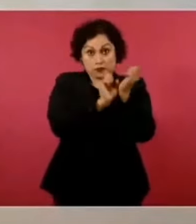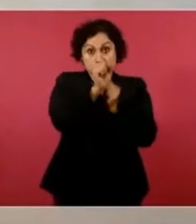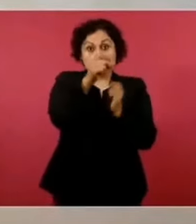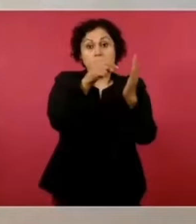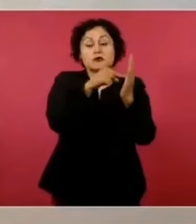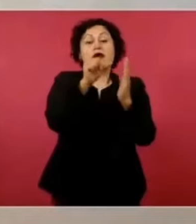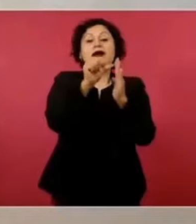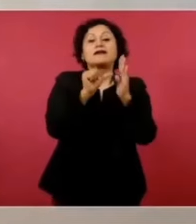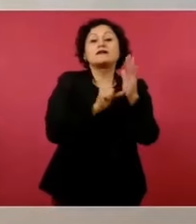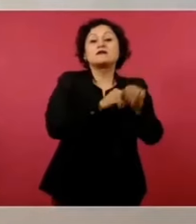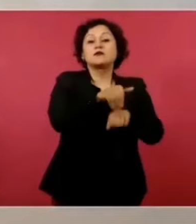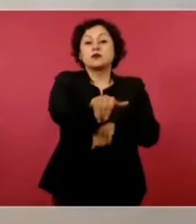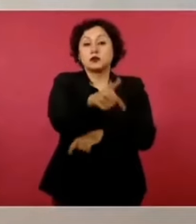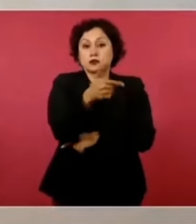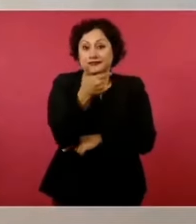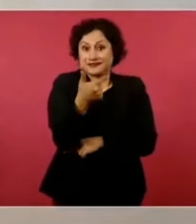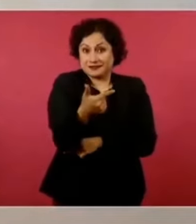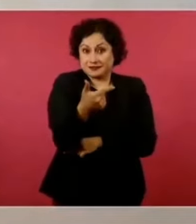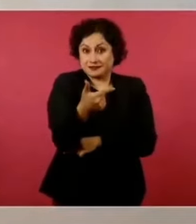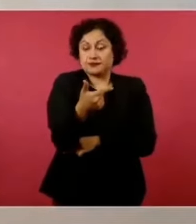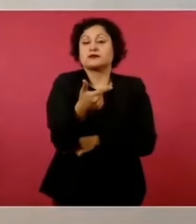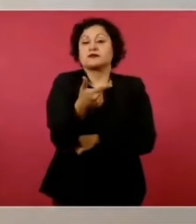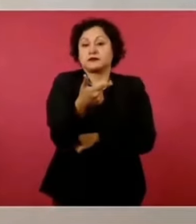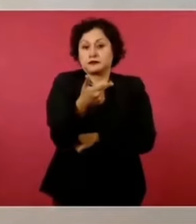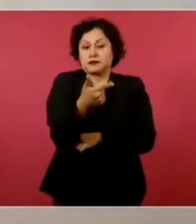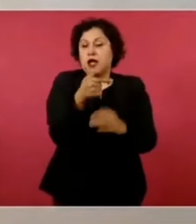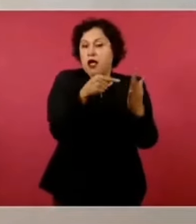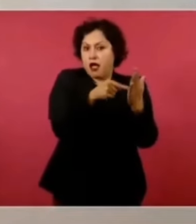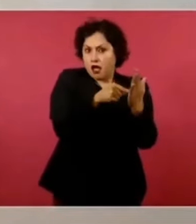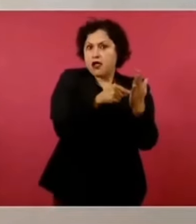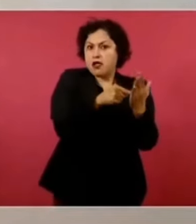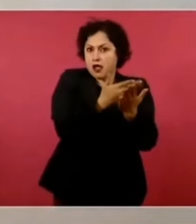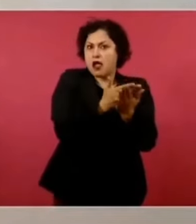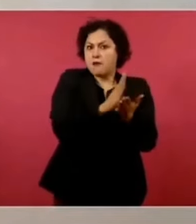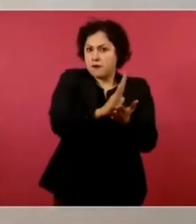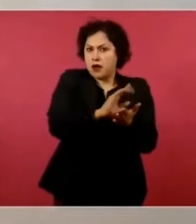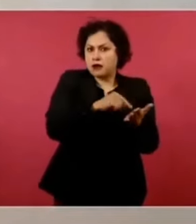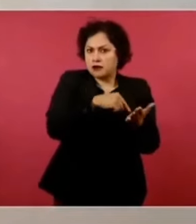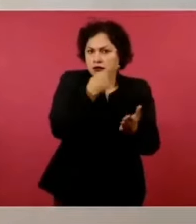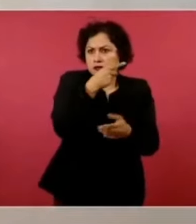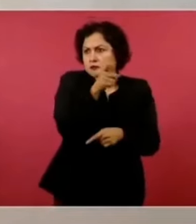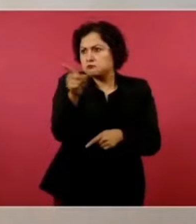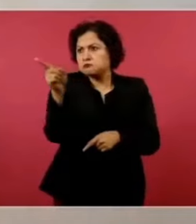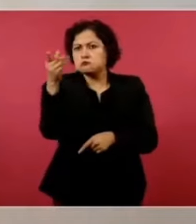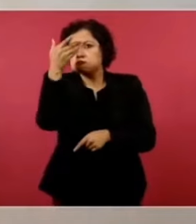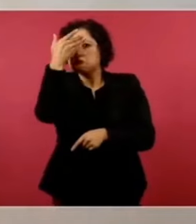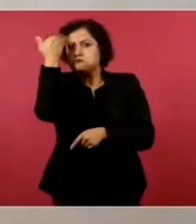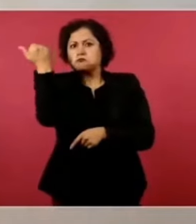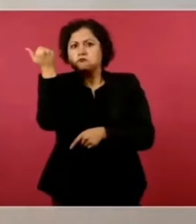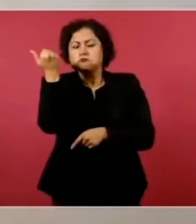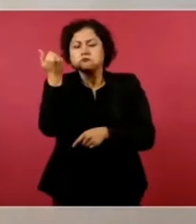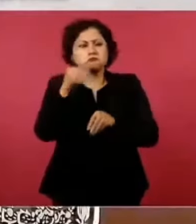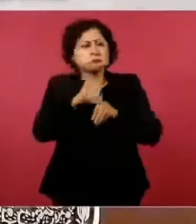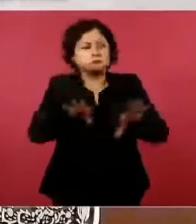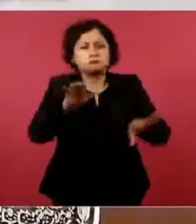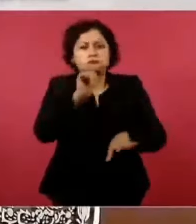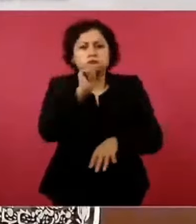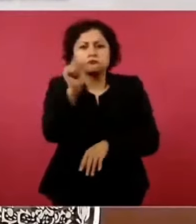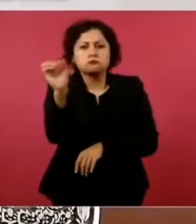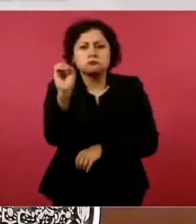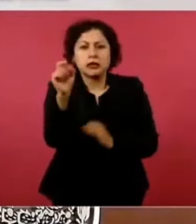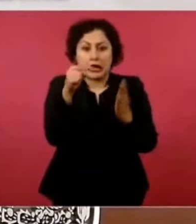que además establece, por cierto, cosa que no se habla mucho, la neutralidad de la red